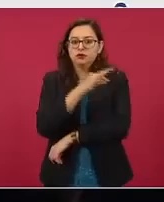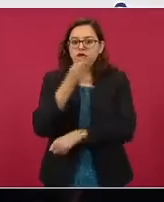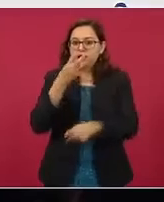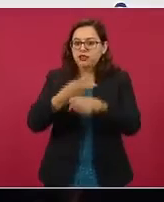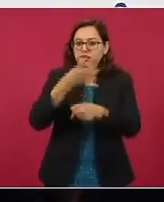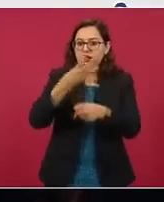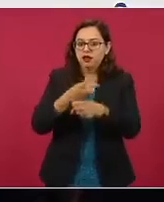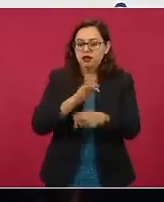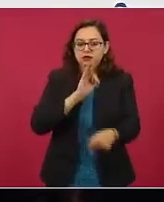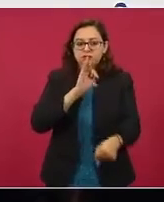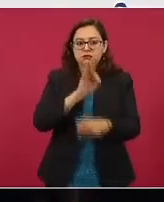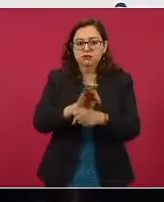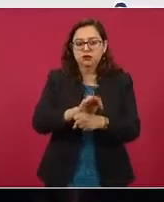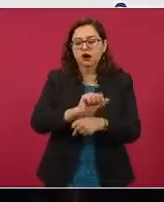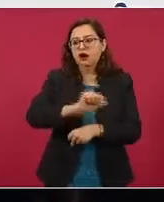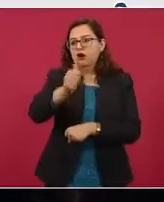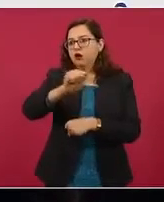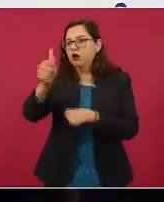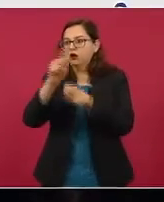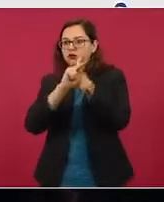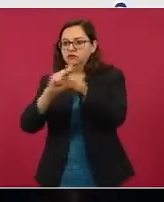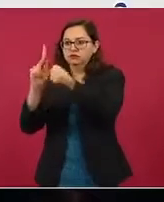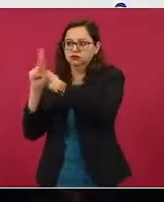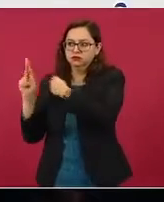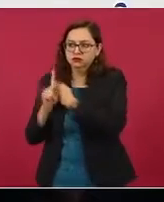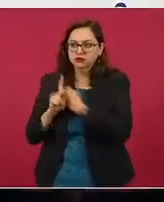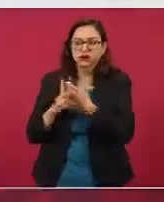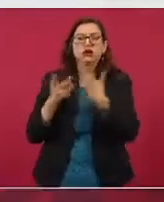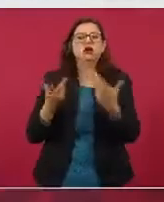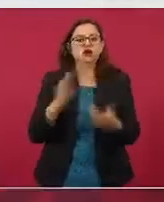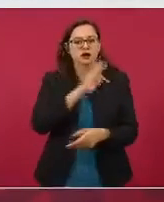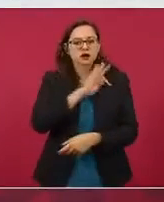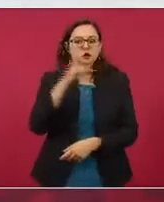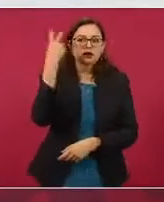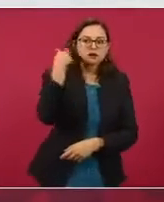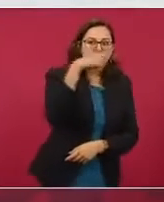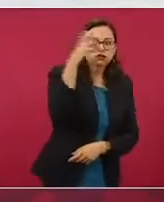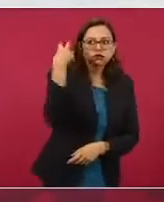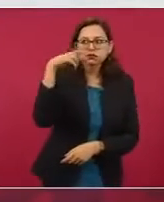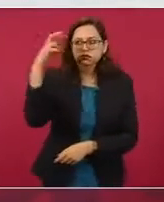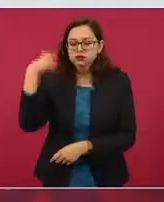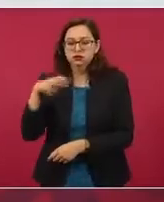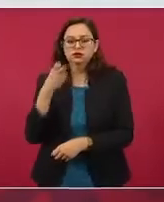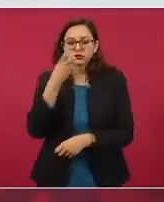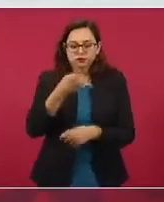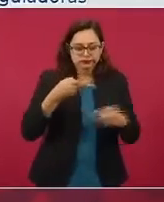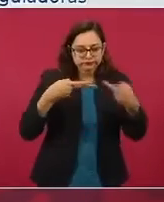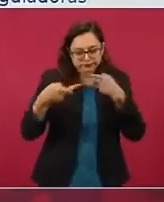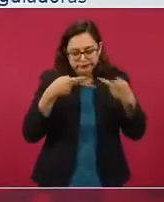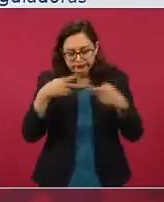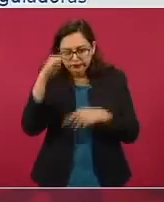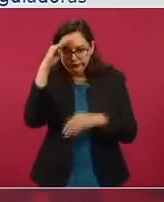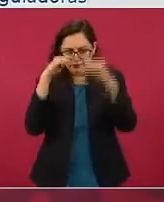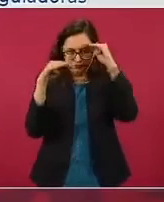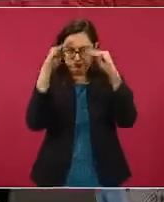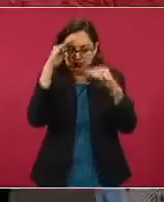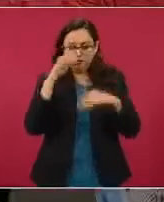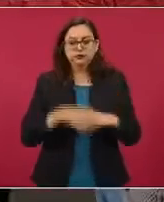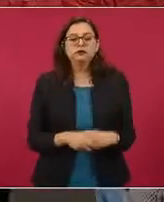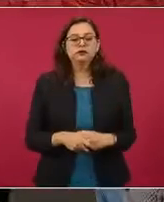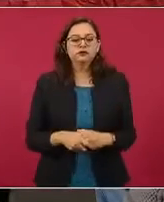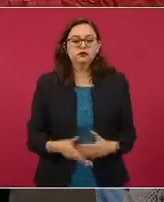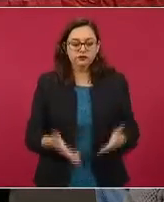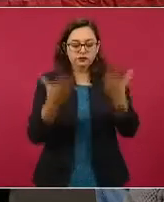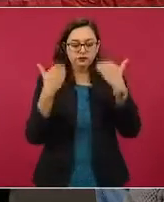facilitaría el tema de viajes hacia los Estados Unidos y el comercio. Este ya lo estamos trabajando. La siguiente, por favor. Tuvimos una